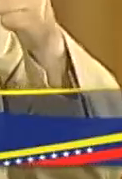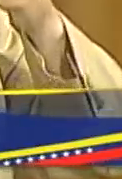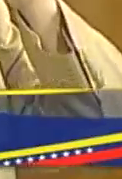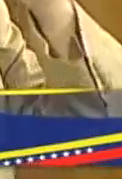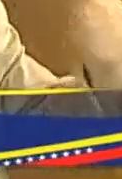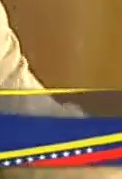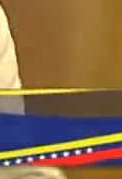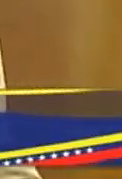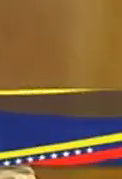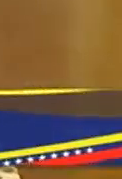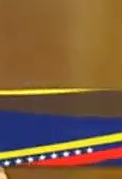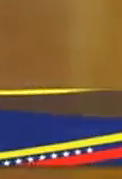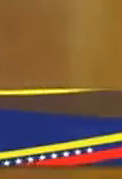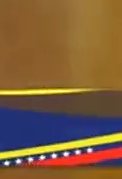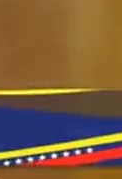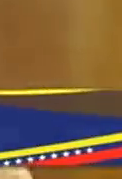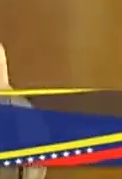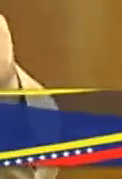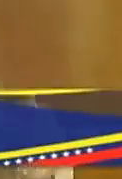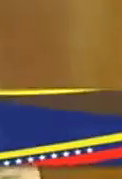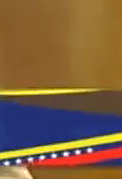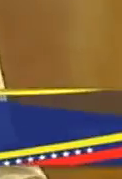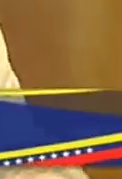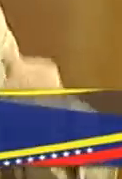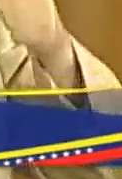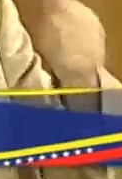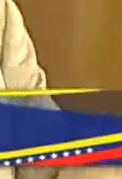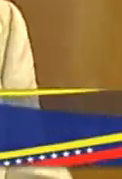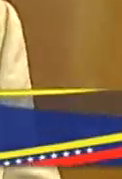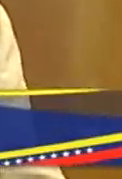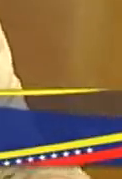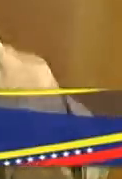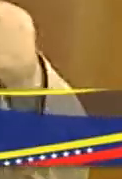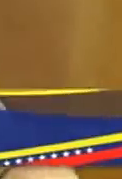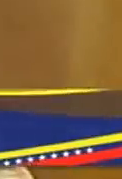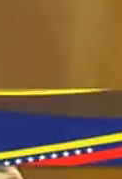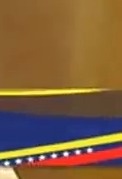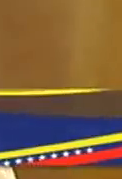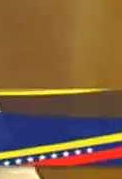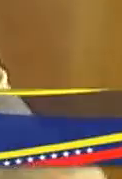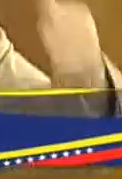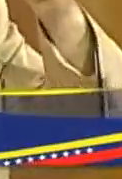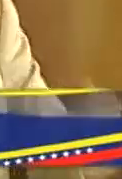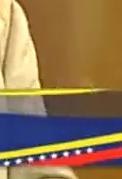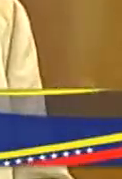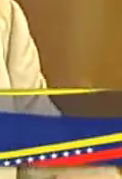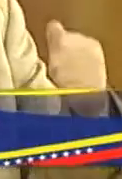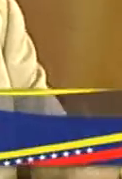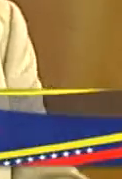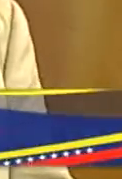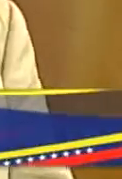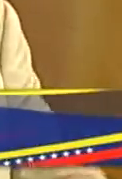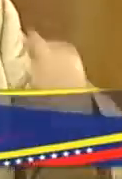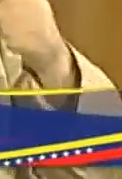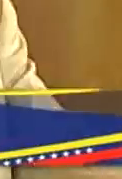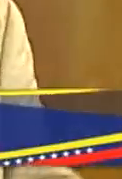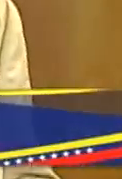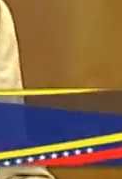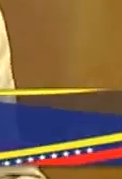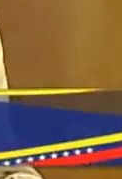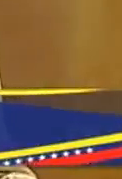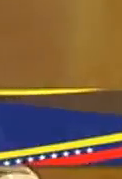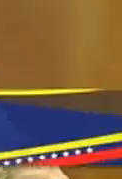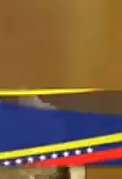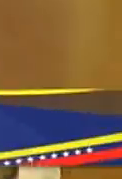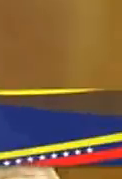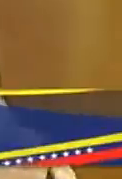si tengo que vestirme en la garterana y como si tengo que ser teniente coronel de ejército español yo lo hago una vez y otra